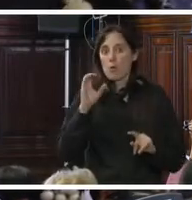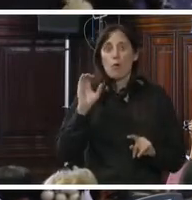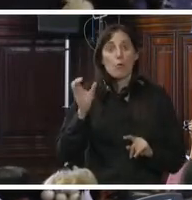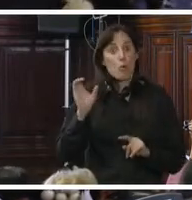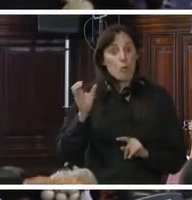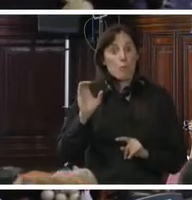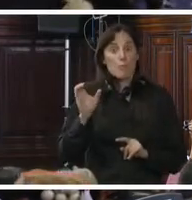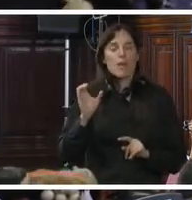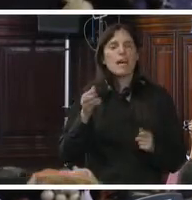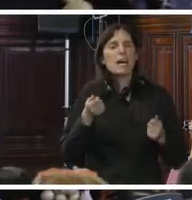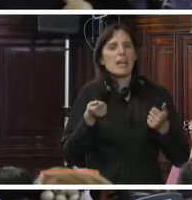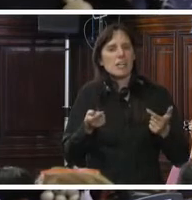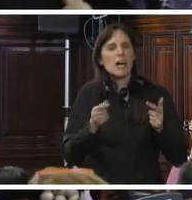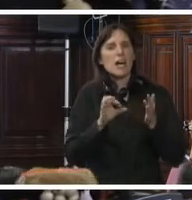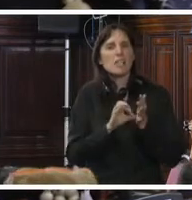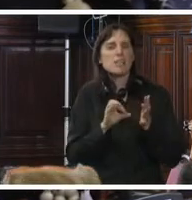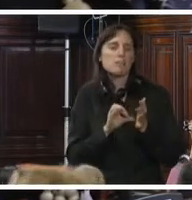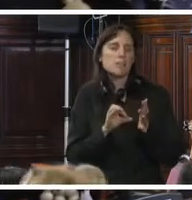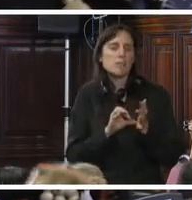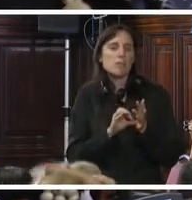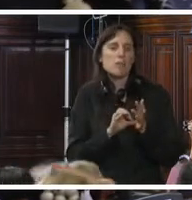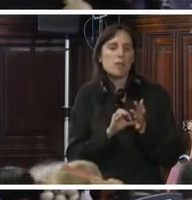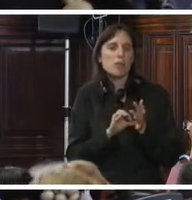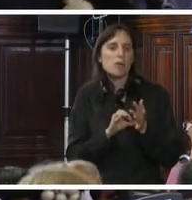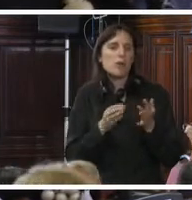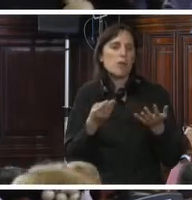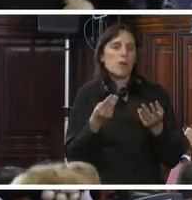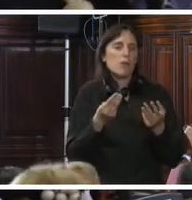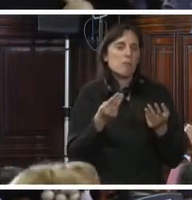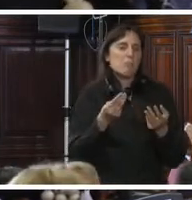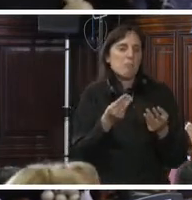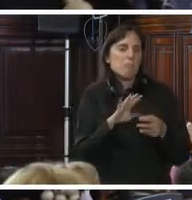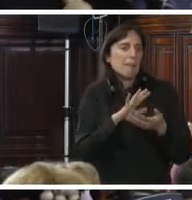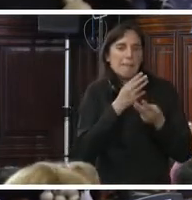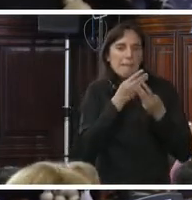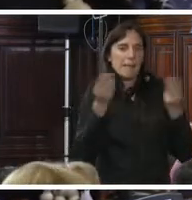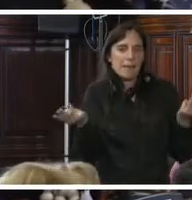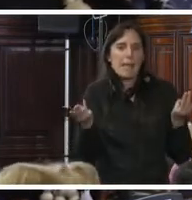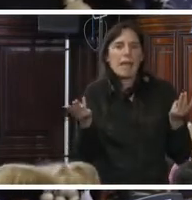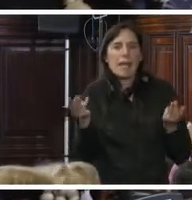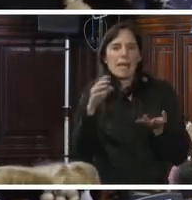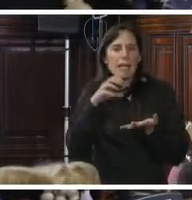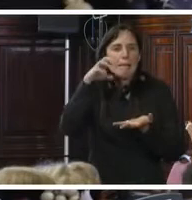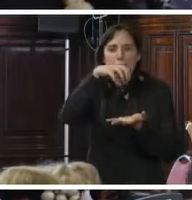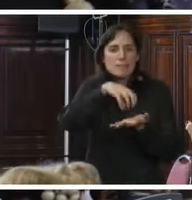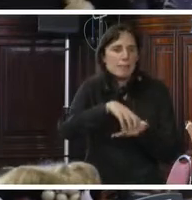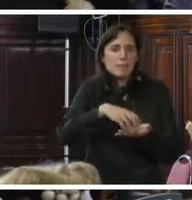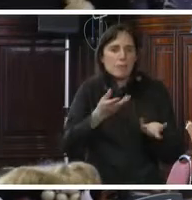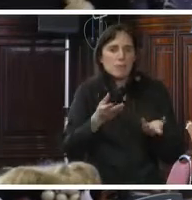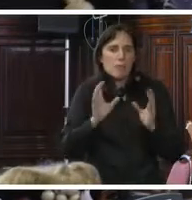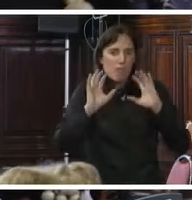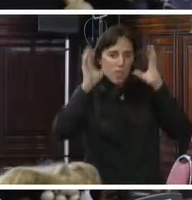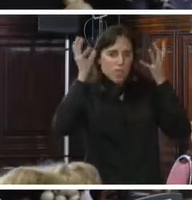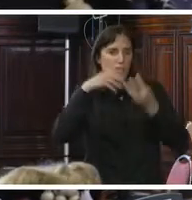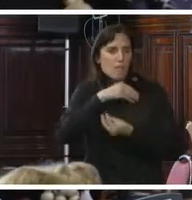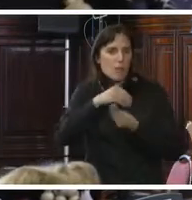servicios para víctimas de trata de personas que en realidad son atendidas en centros para violencia